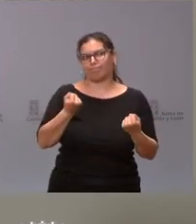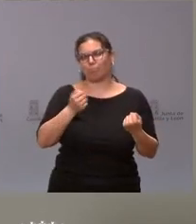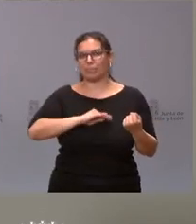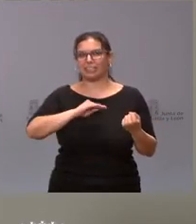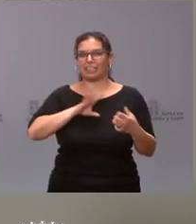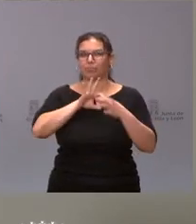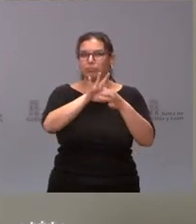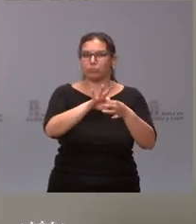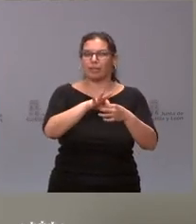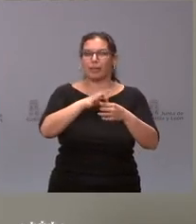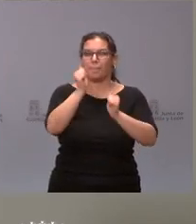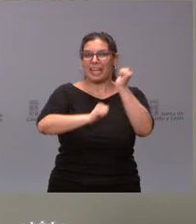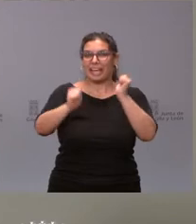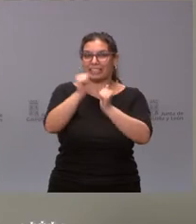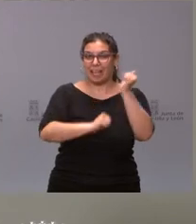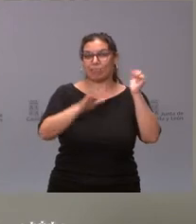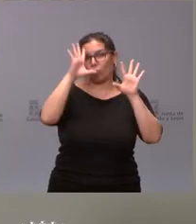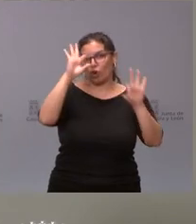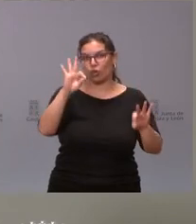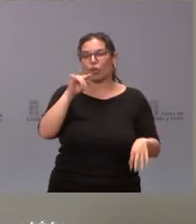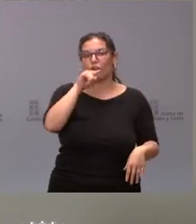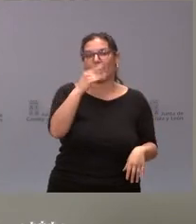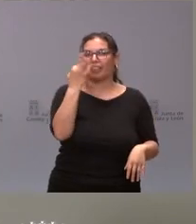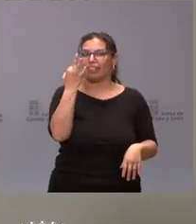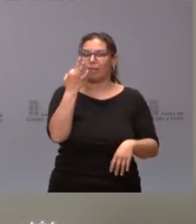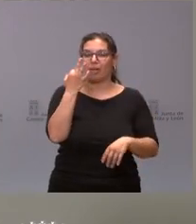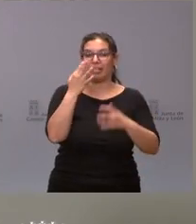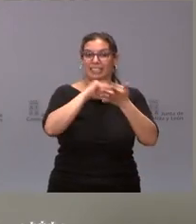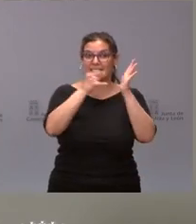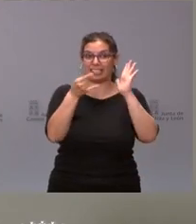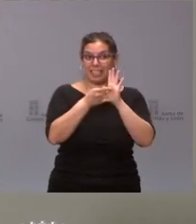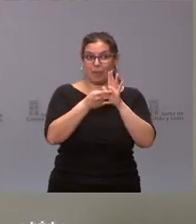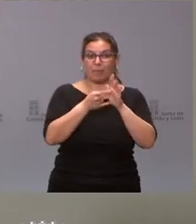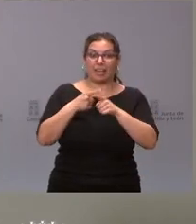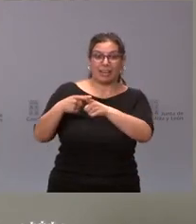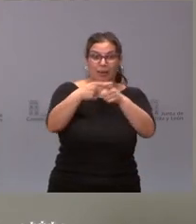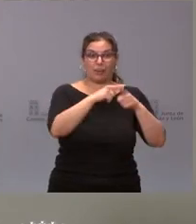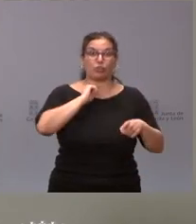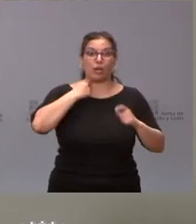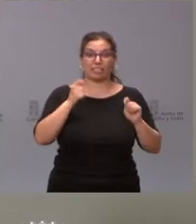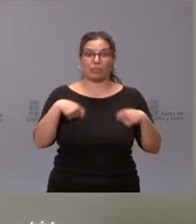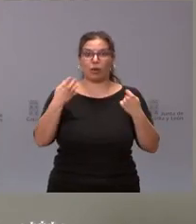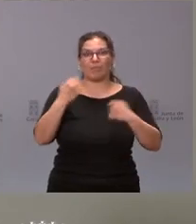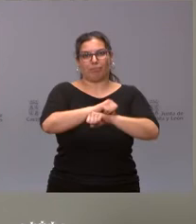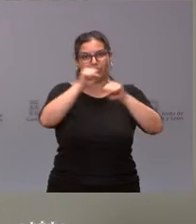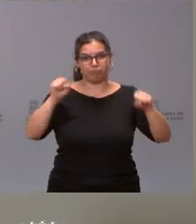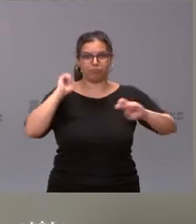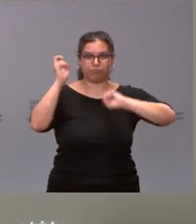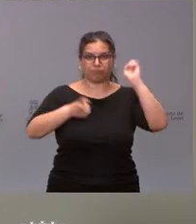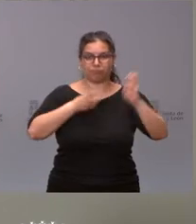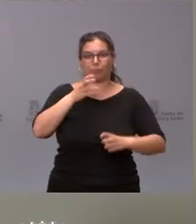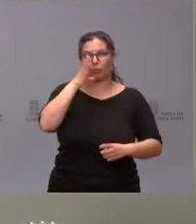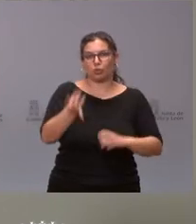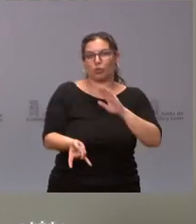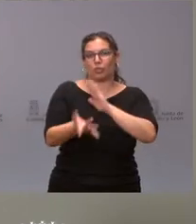de metales, pues, lógicamente, ha sido necesario reforzar la actual distribución de gas natural en el polígono y, para eso, se